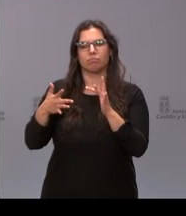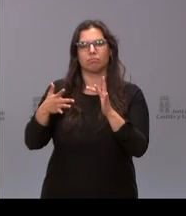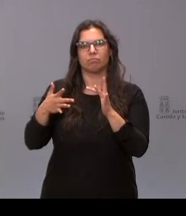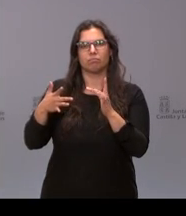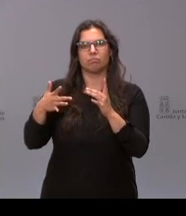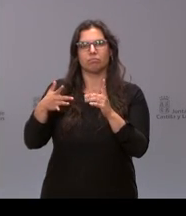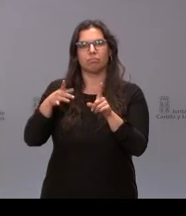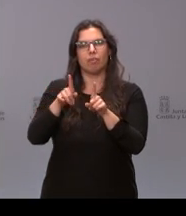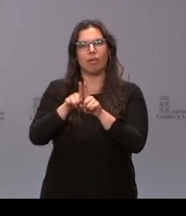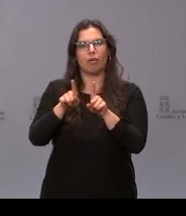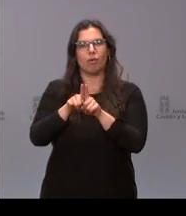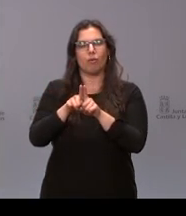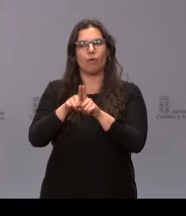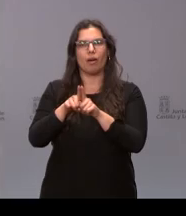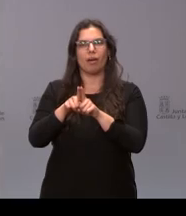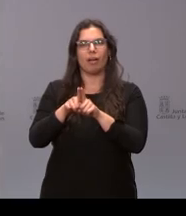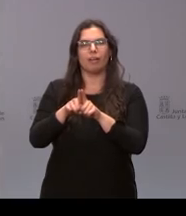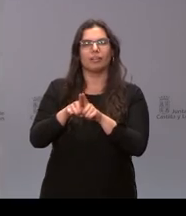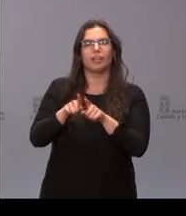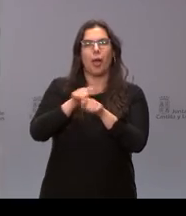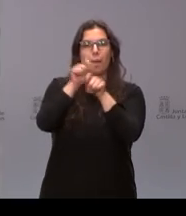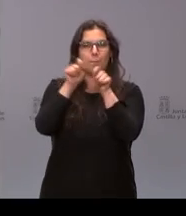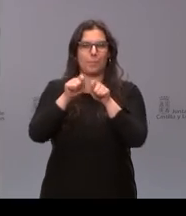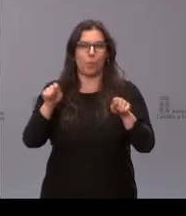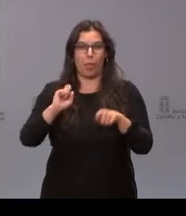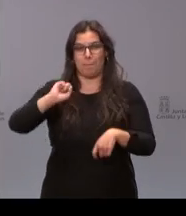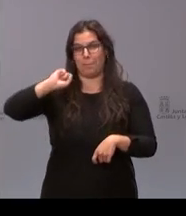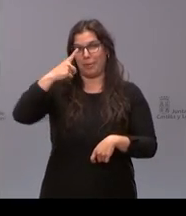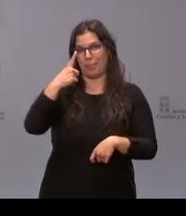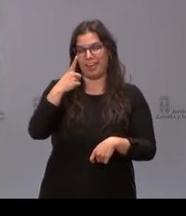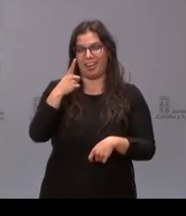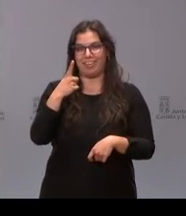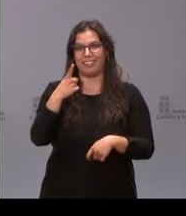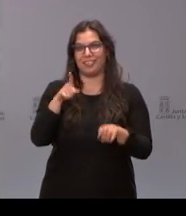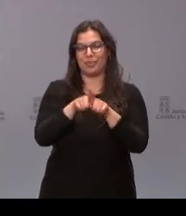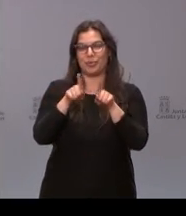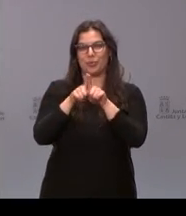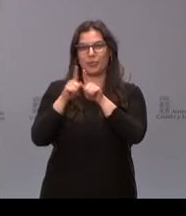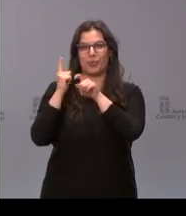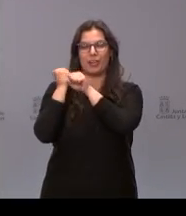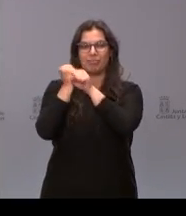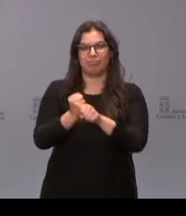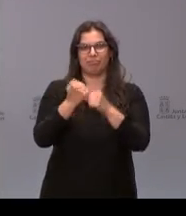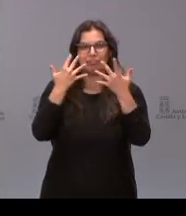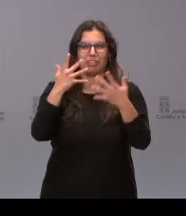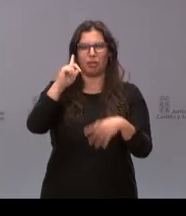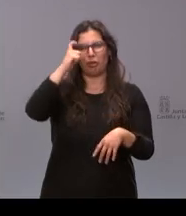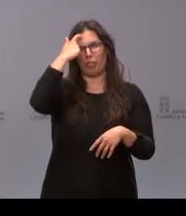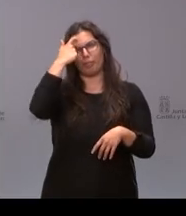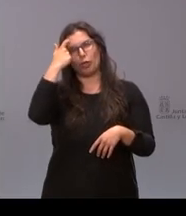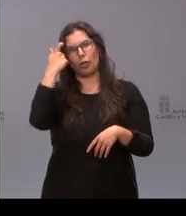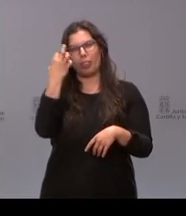irreverente alegría bodas de metacrilato como eso, hay que institucionar ese concepto, autoridades